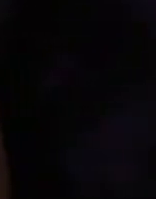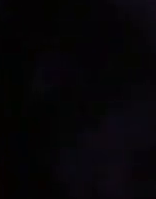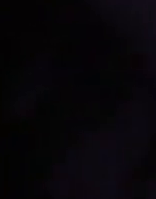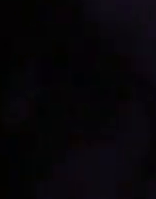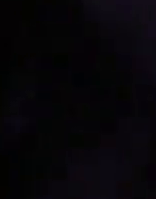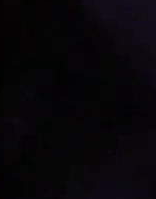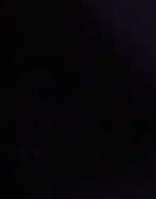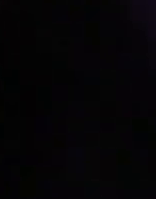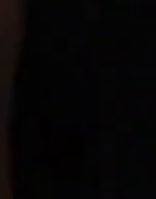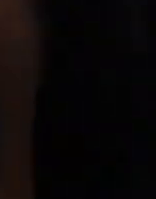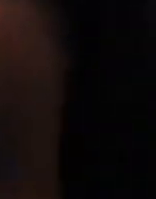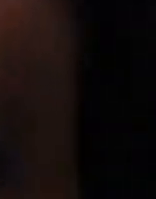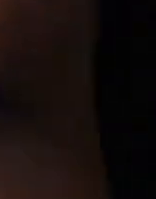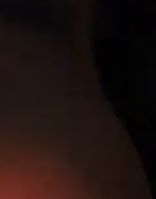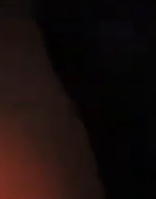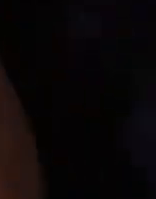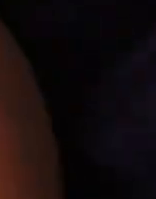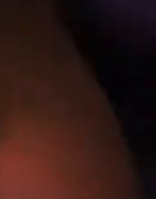cumpliendo.